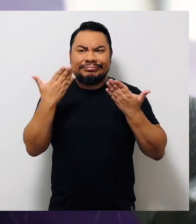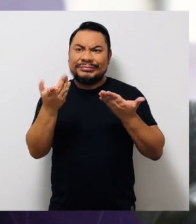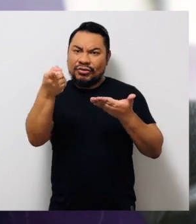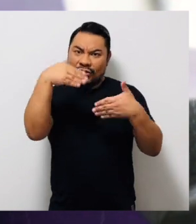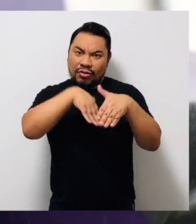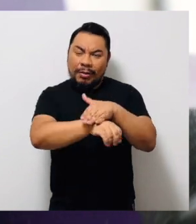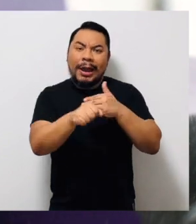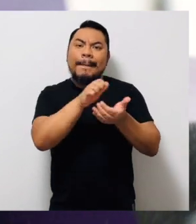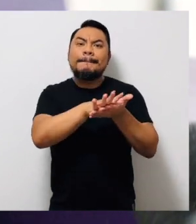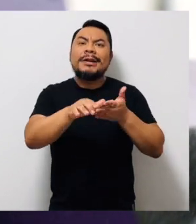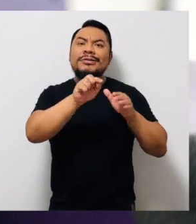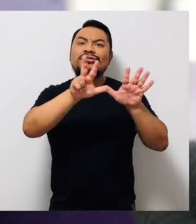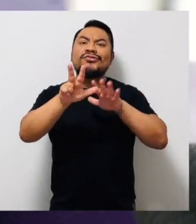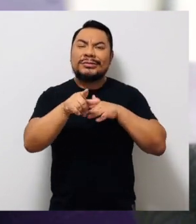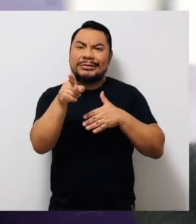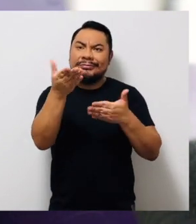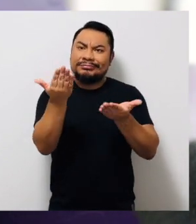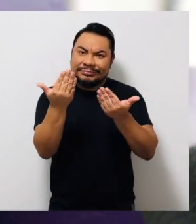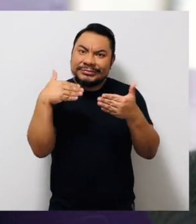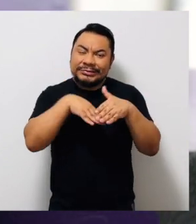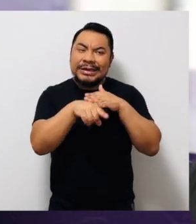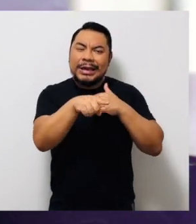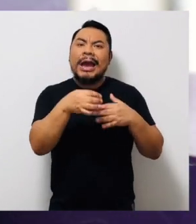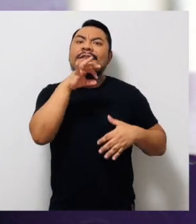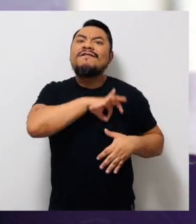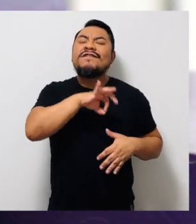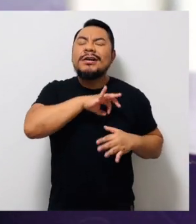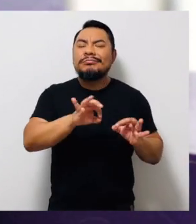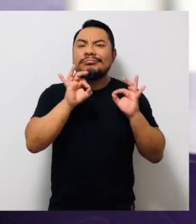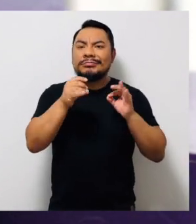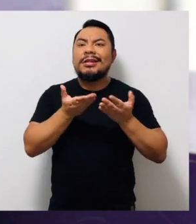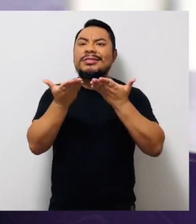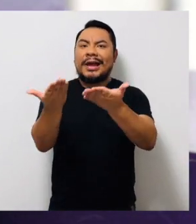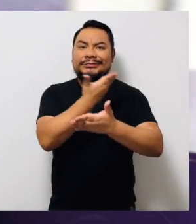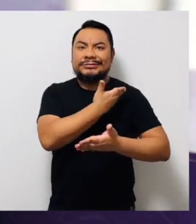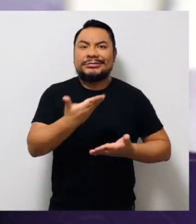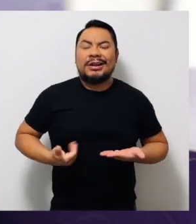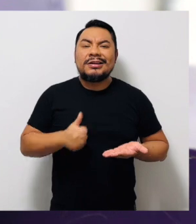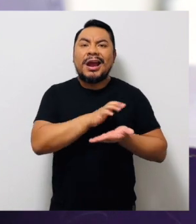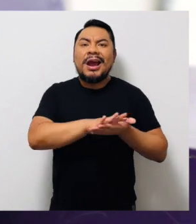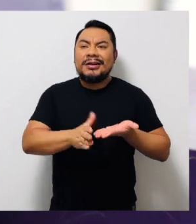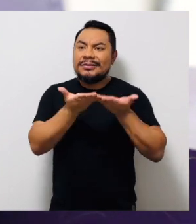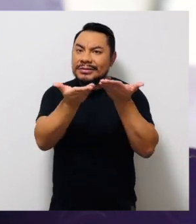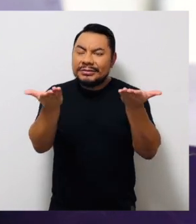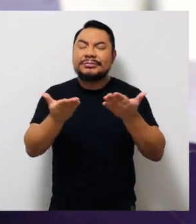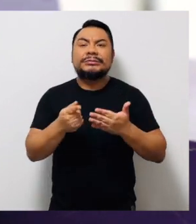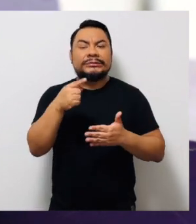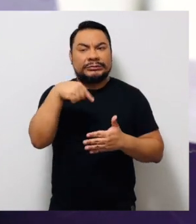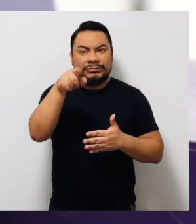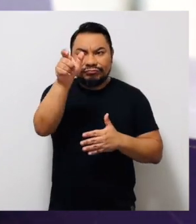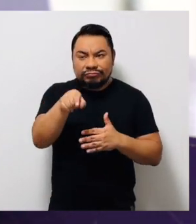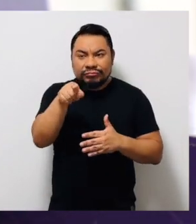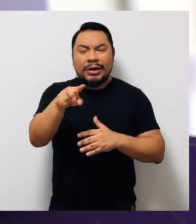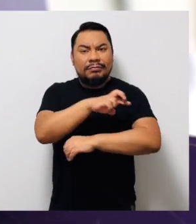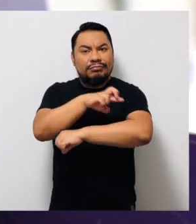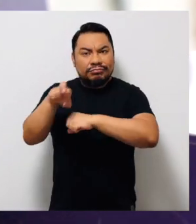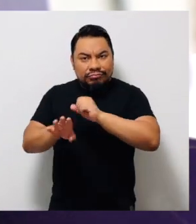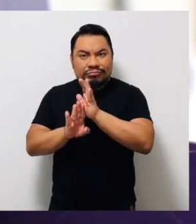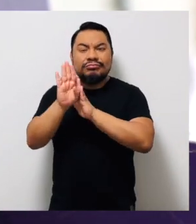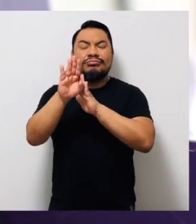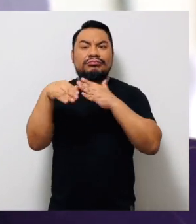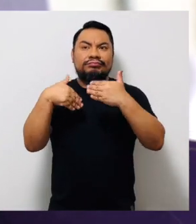postulen a este programa, que es un excelente beneficio que brinda el Estado. Tanto personal como